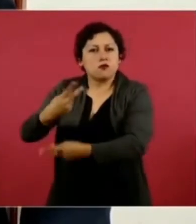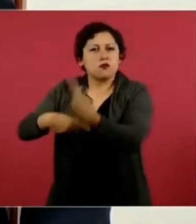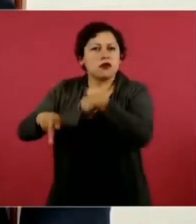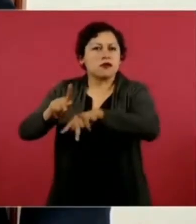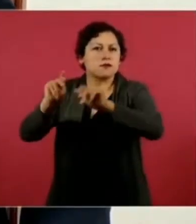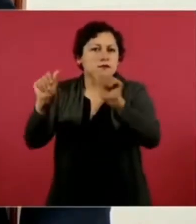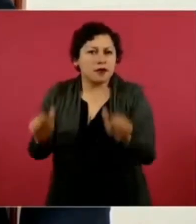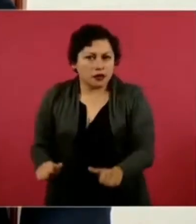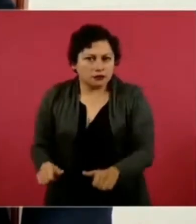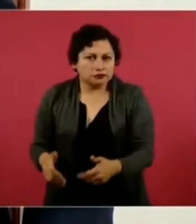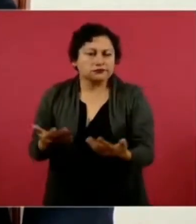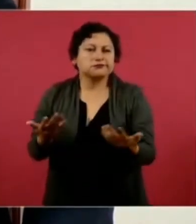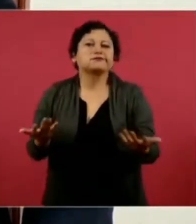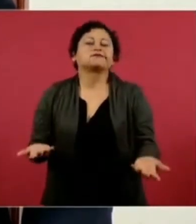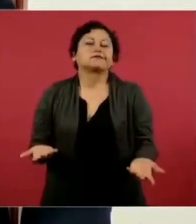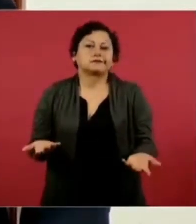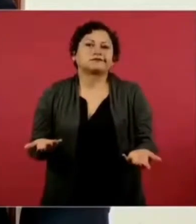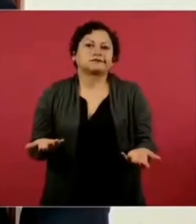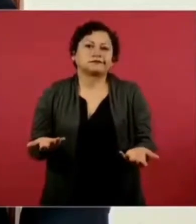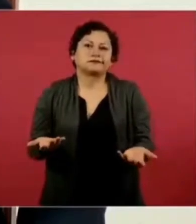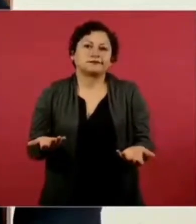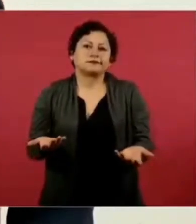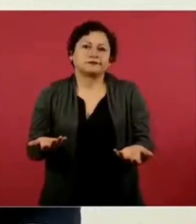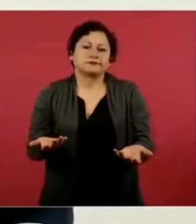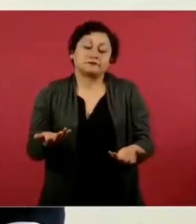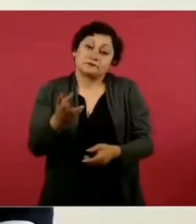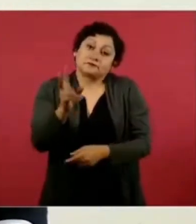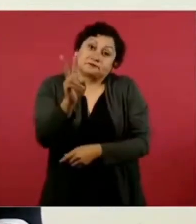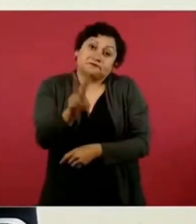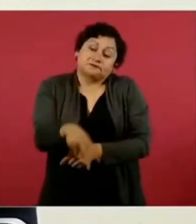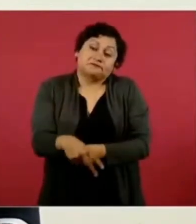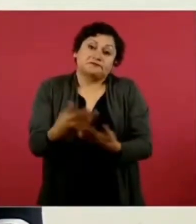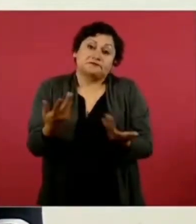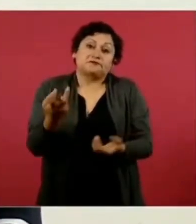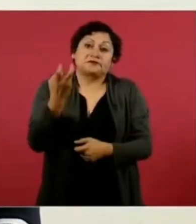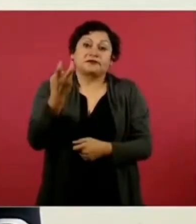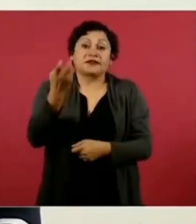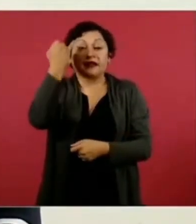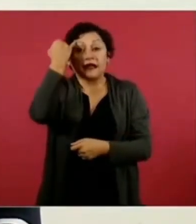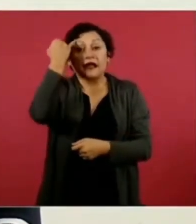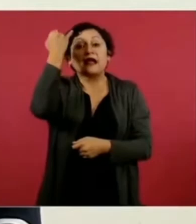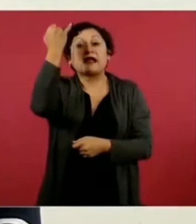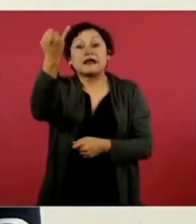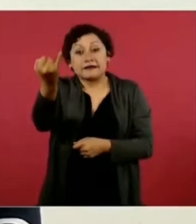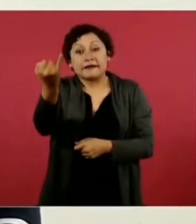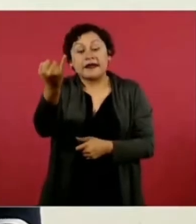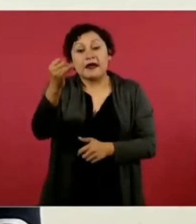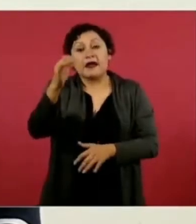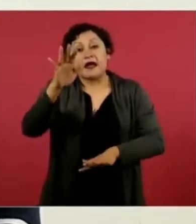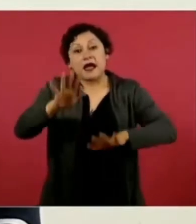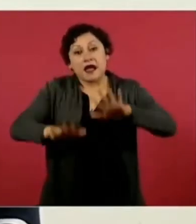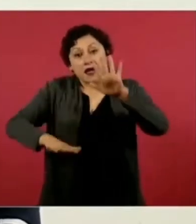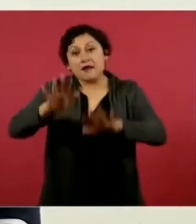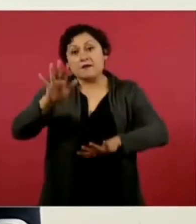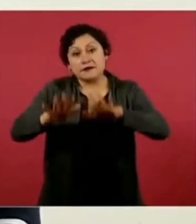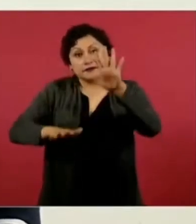pocos o posiblemente nadie nazca mal,